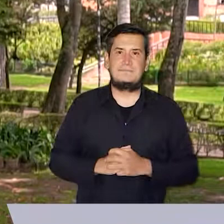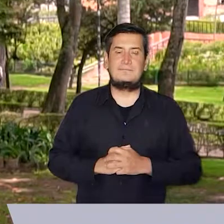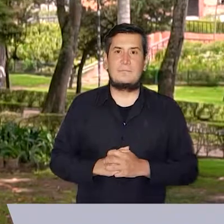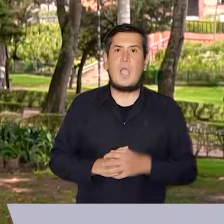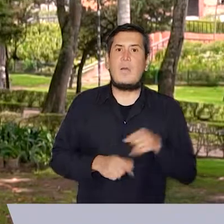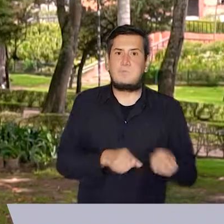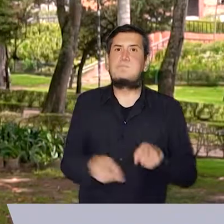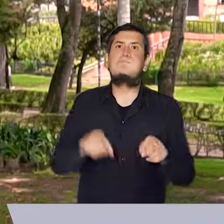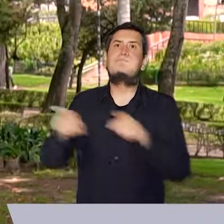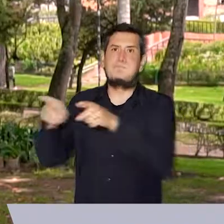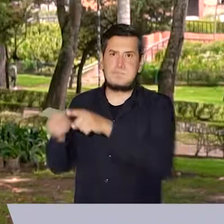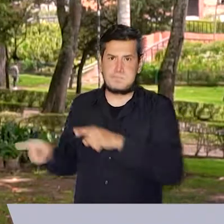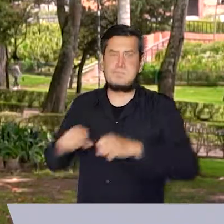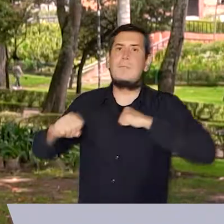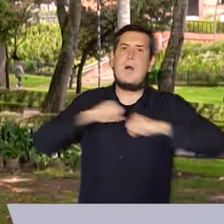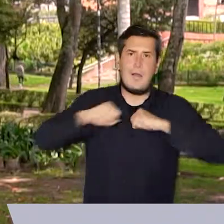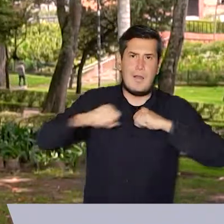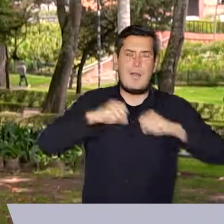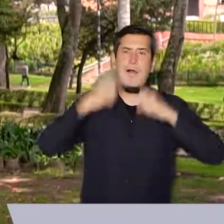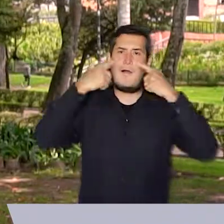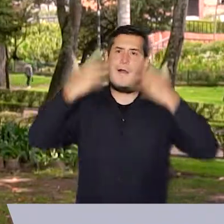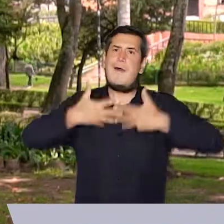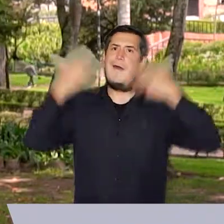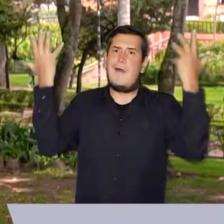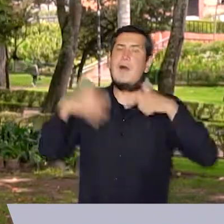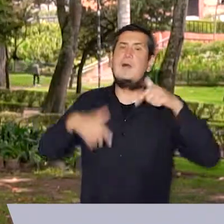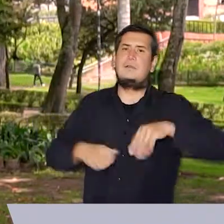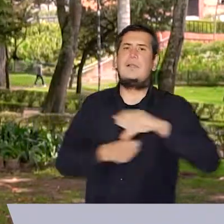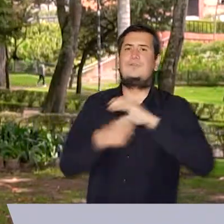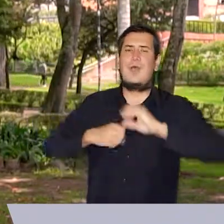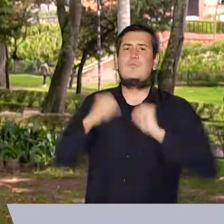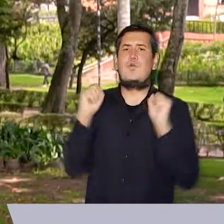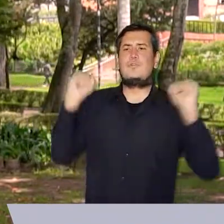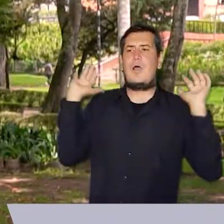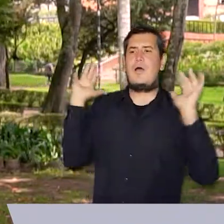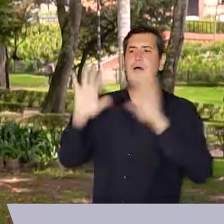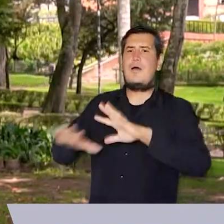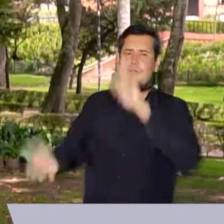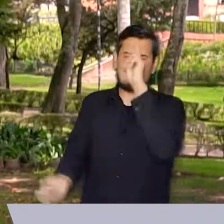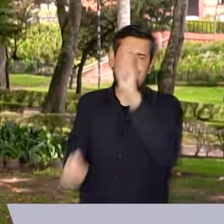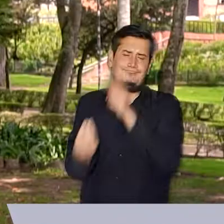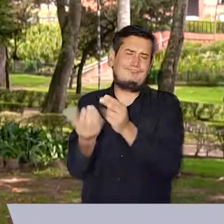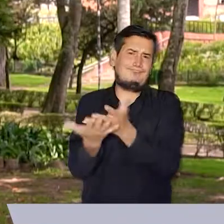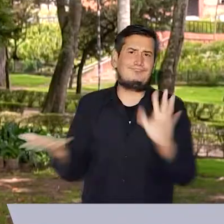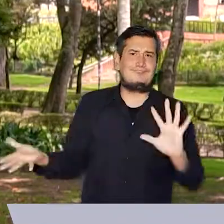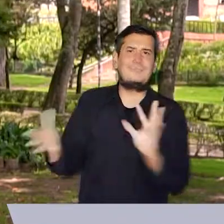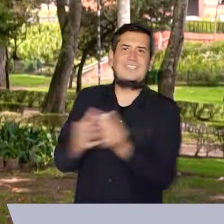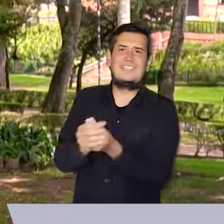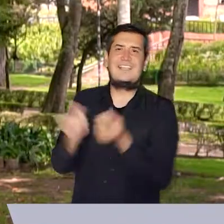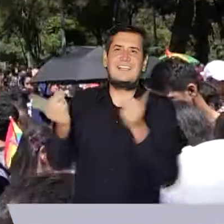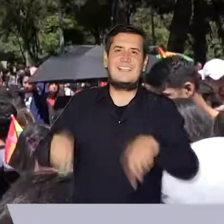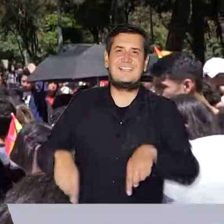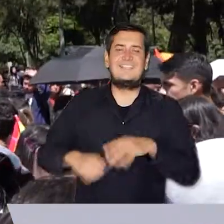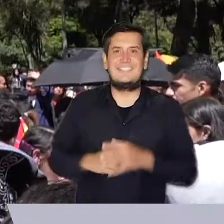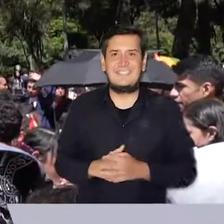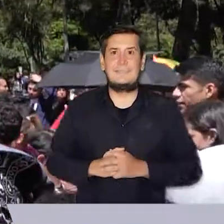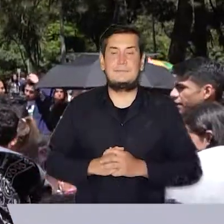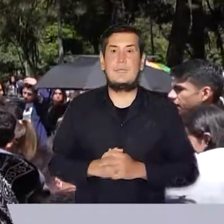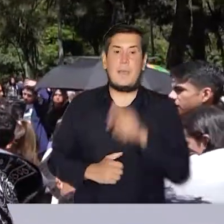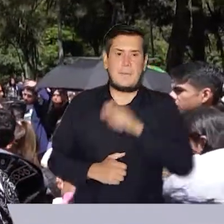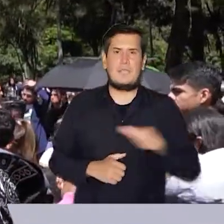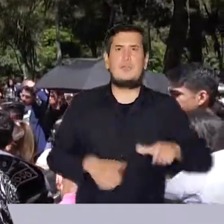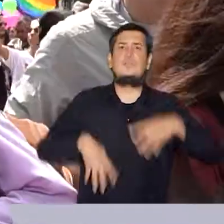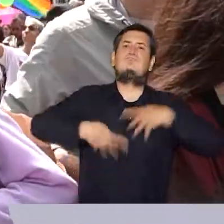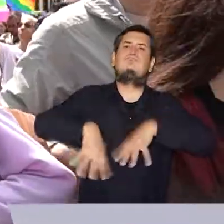LGTBIQ+, un multitudinario acto que demostró una vez más que la capital es un destino incluyente y diverso. Durante la